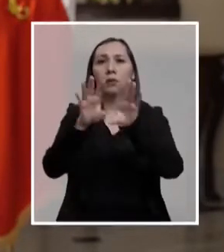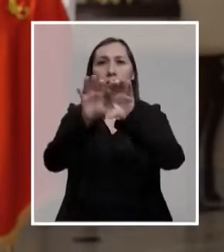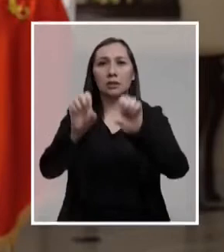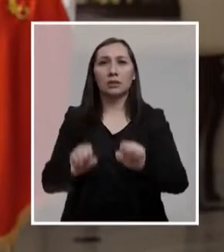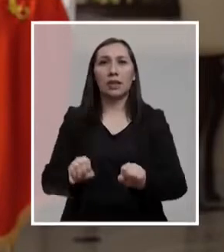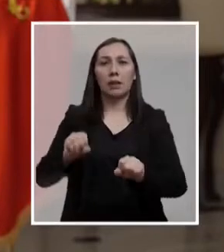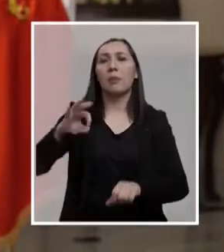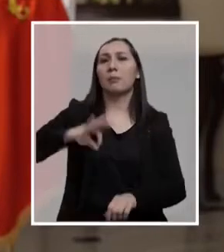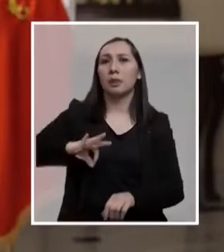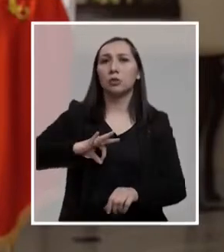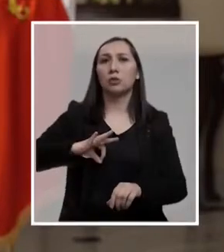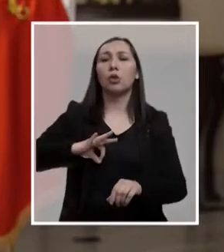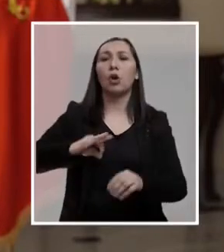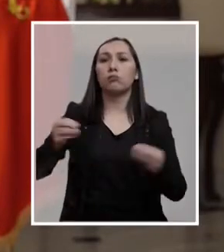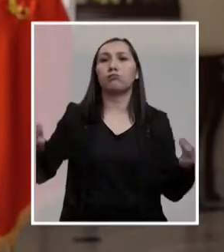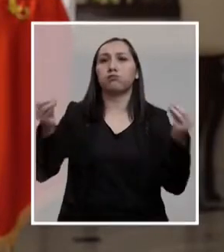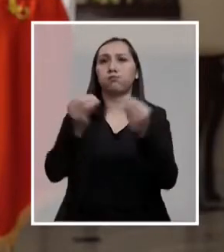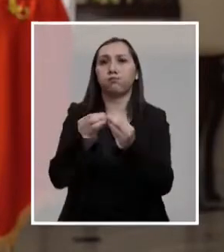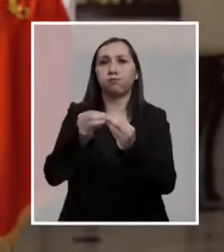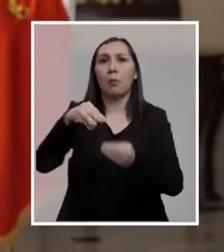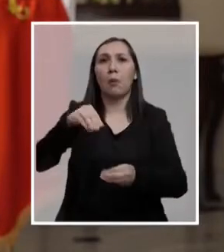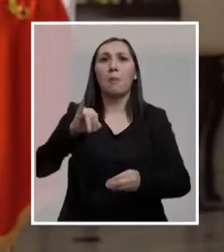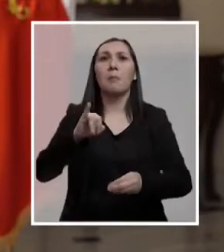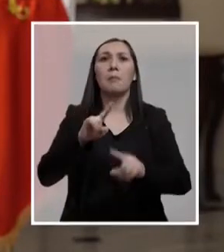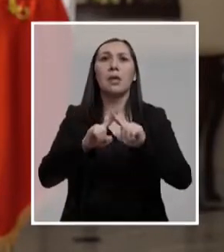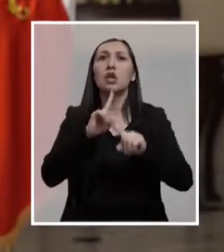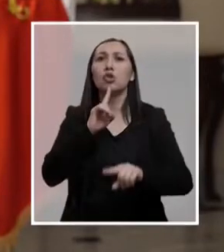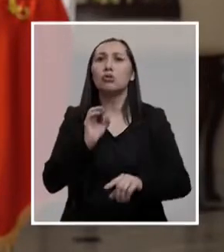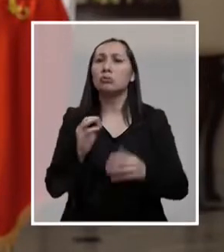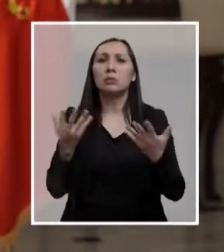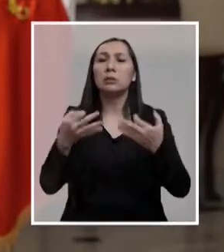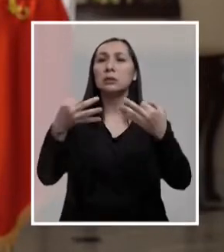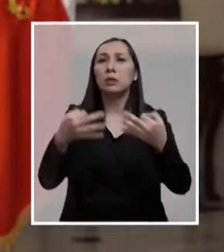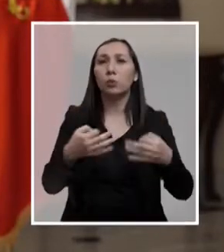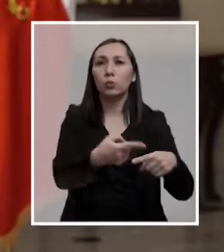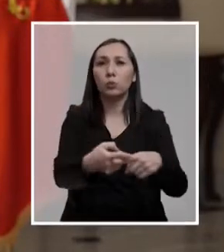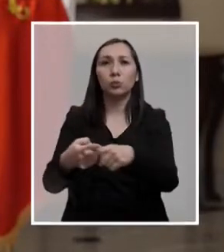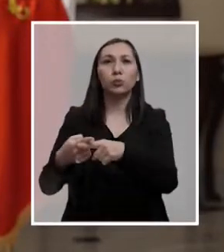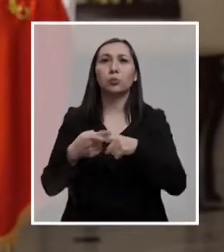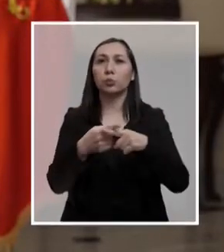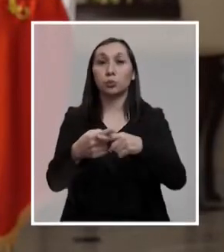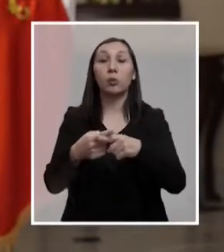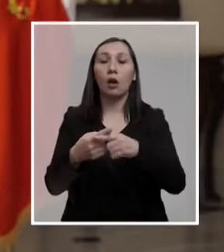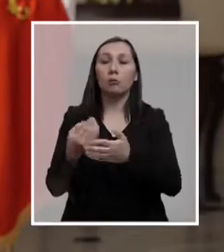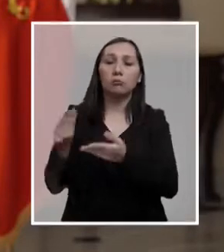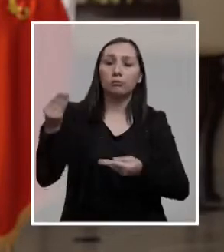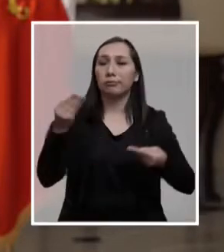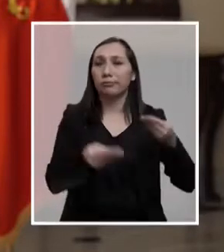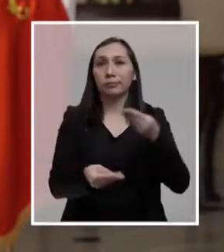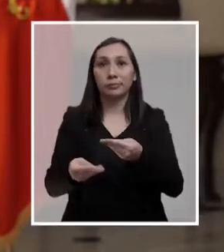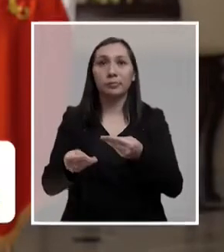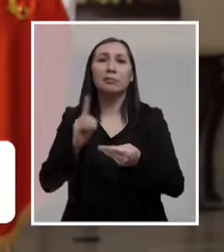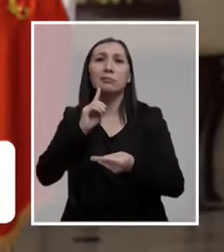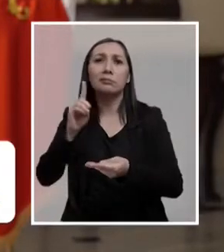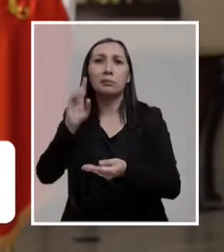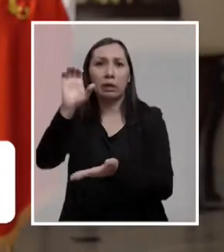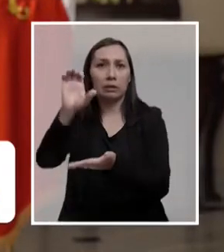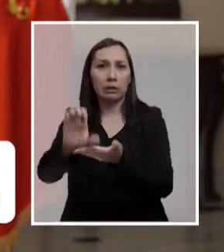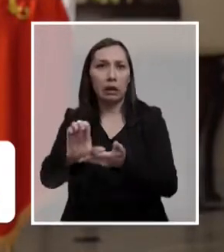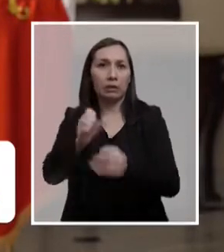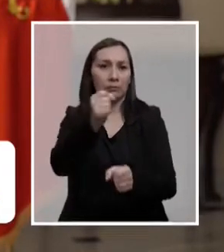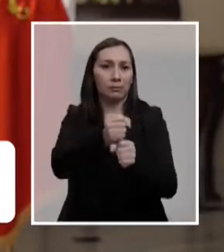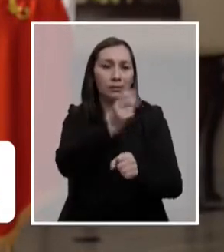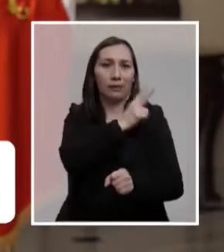sistema previsional mixto, basado en los principios de la seguridad social en que contribuyen el Estado, los